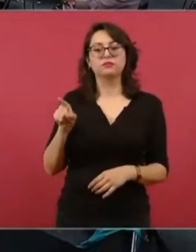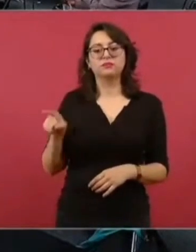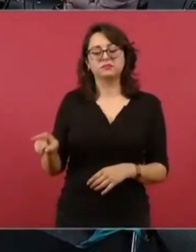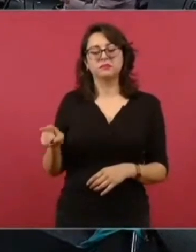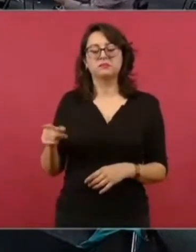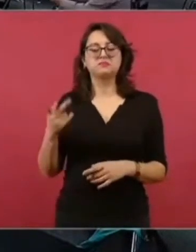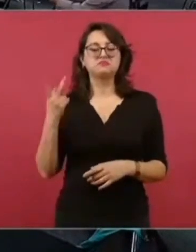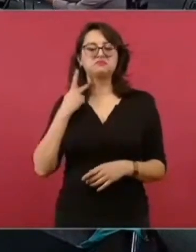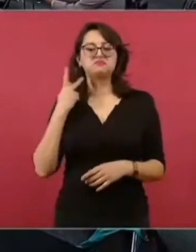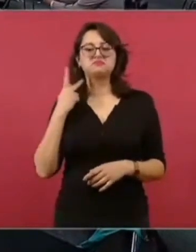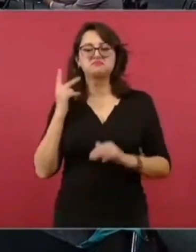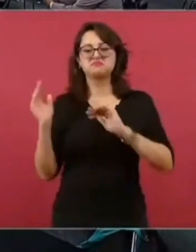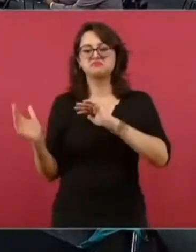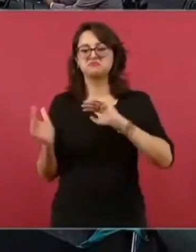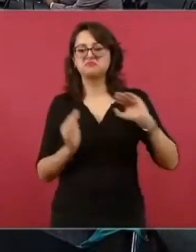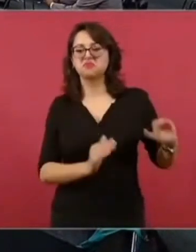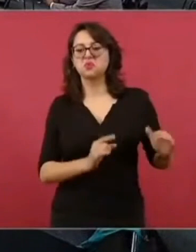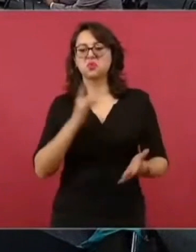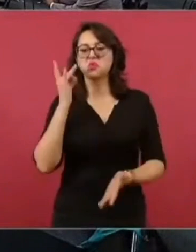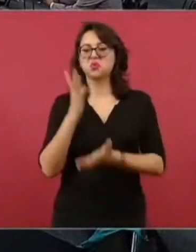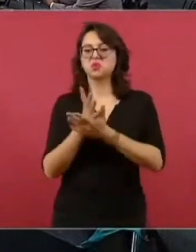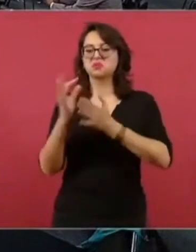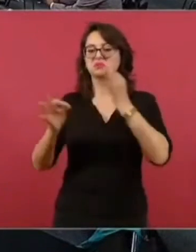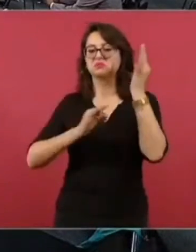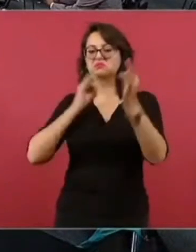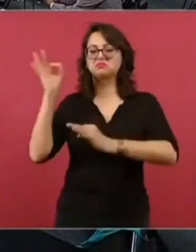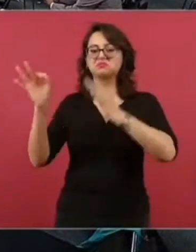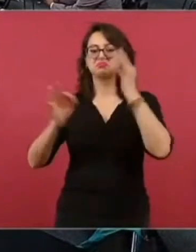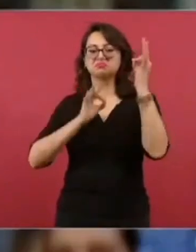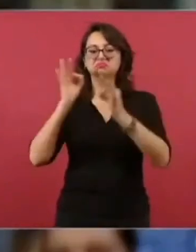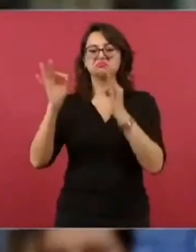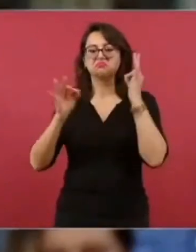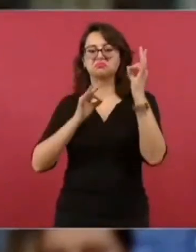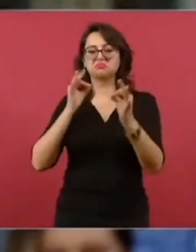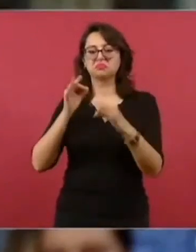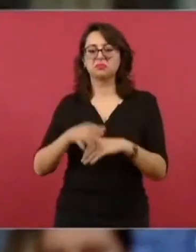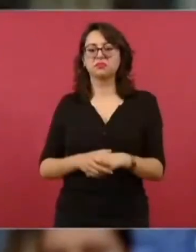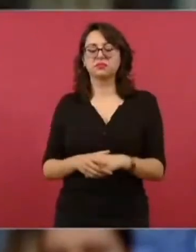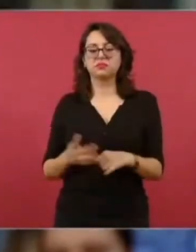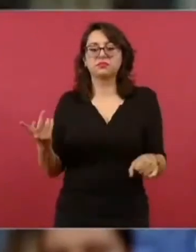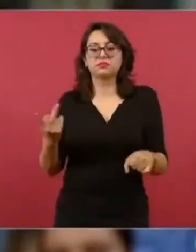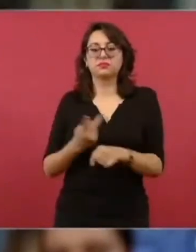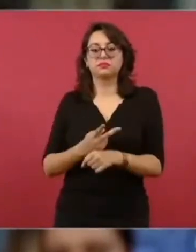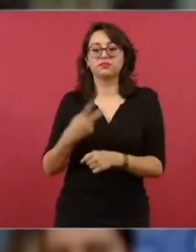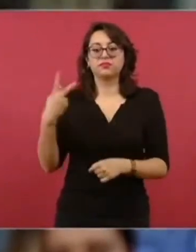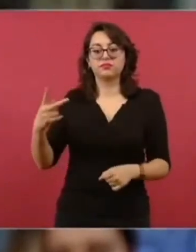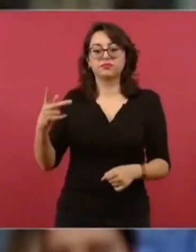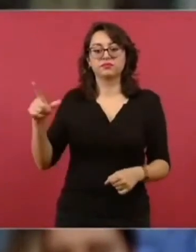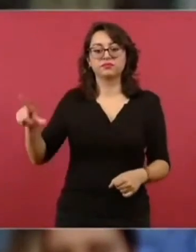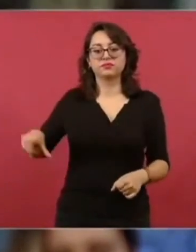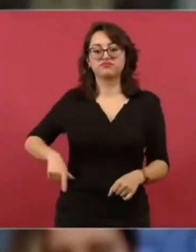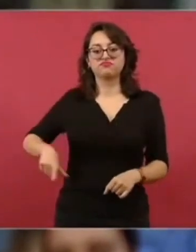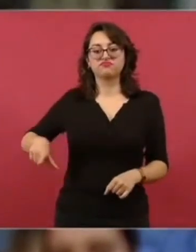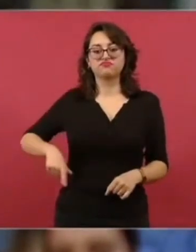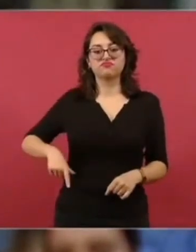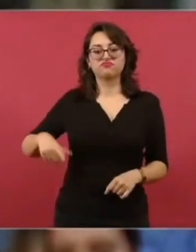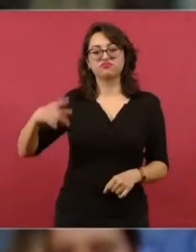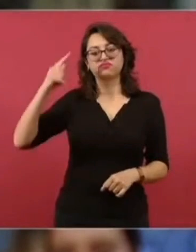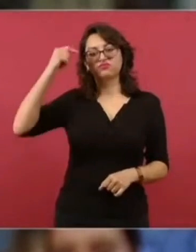mediáticos. De hecho, durante su gestión en los noventas, su gobierno inspiró una teoría, el homo videns,